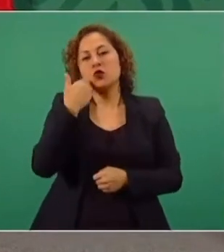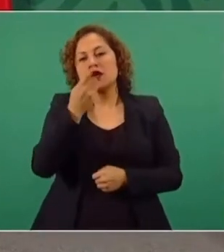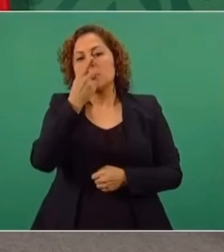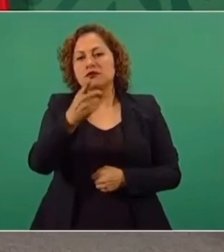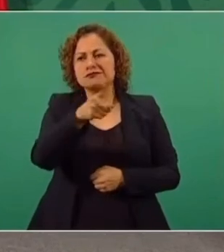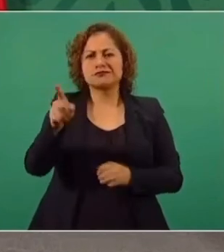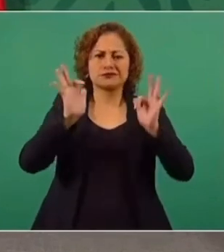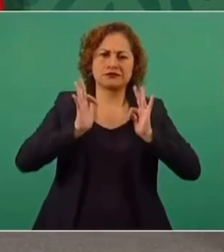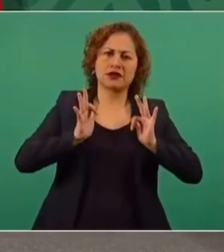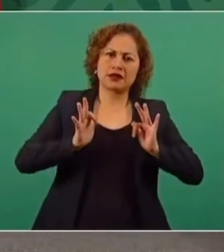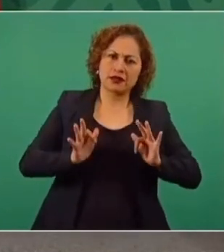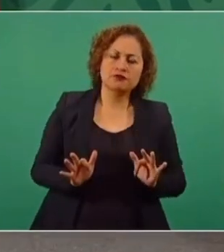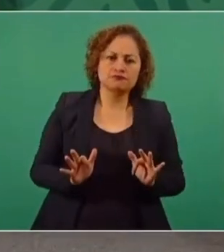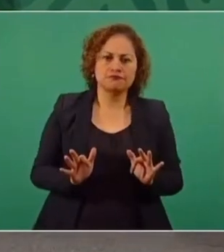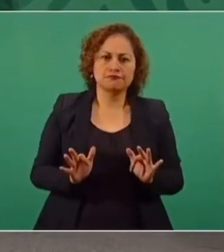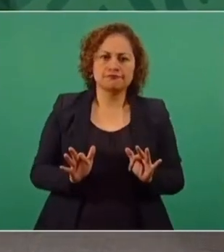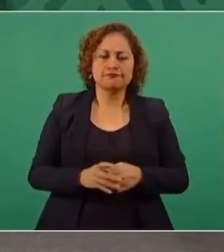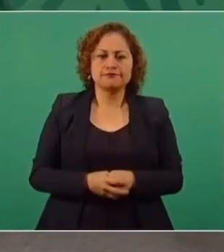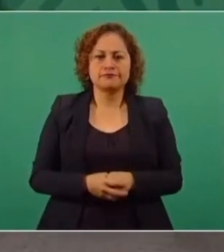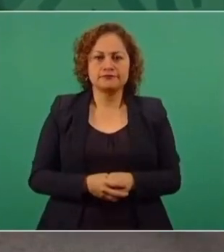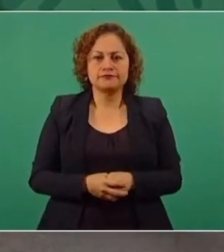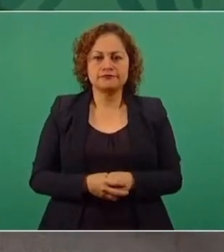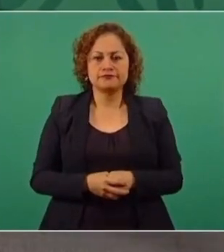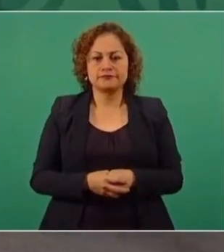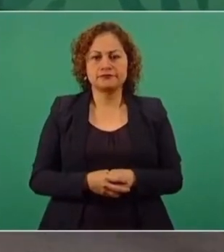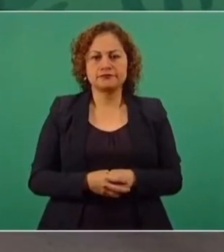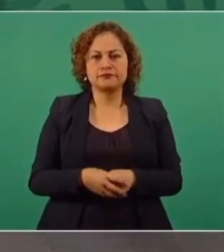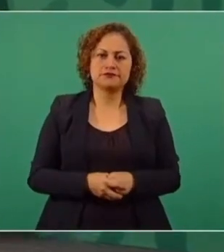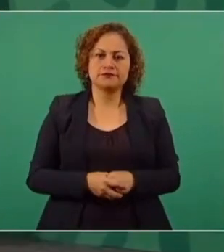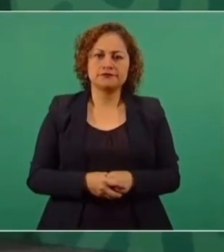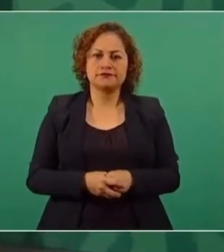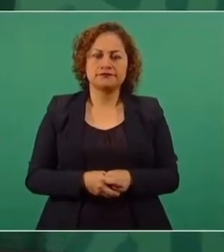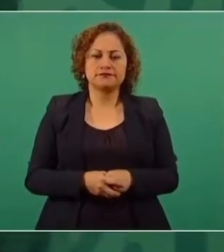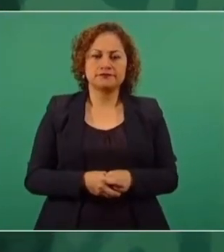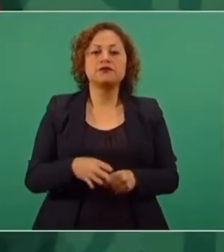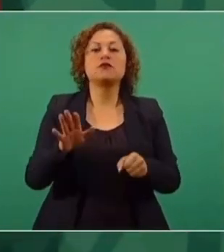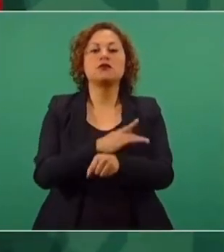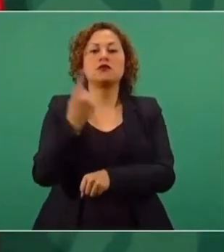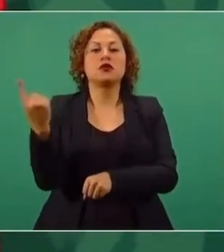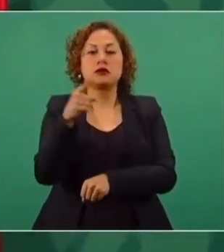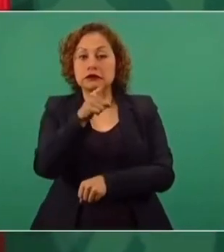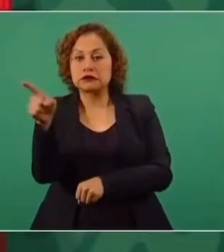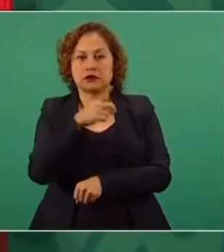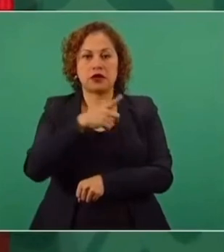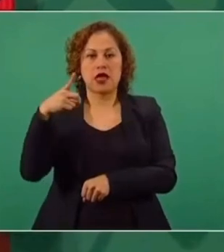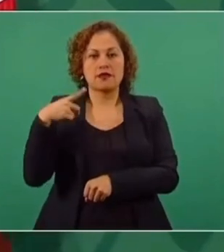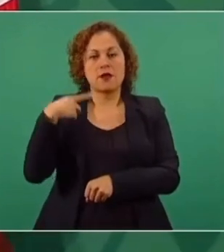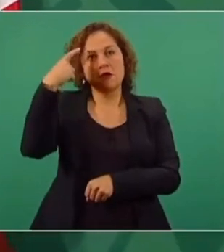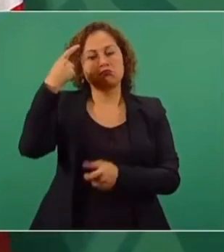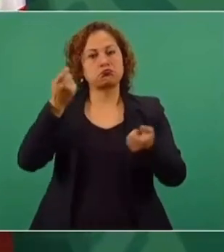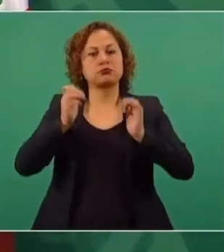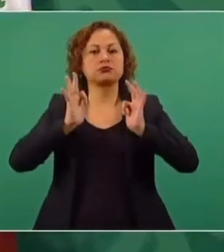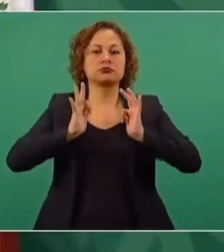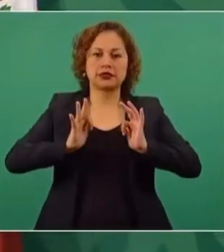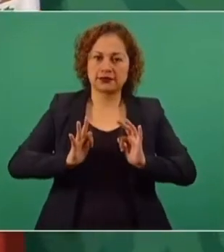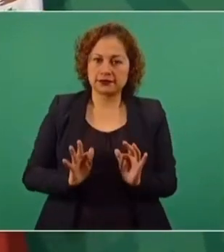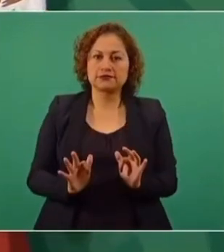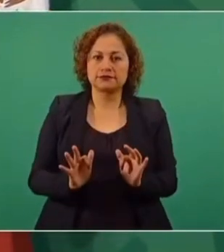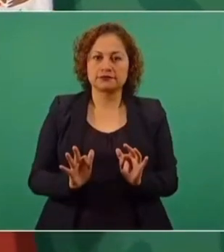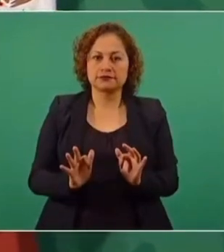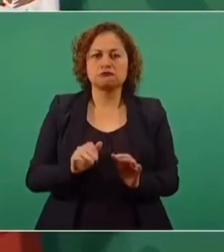desanimen y al mismo tiempo que no se exalten. Hay que actuar con la cabeza fría, aunque se tenga